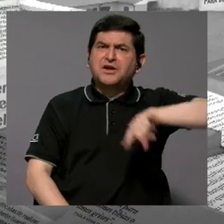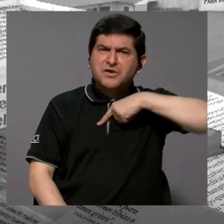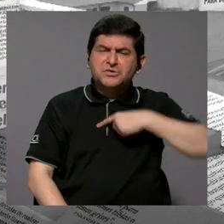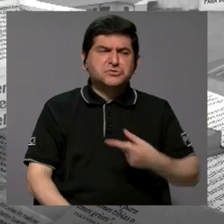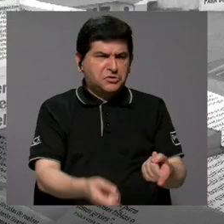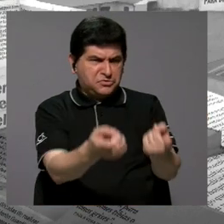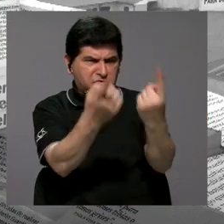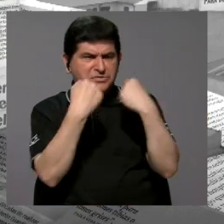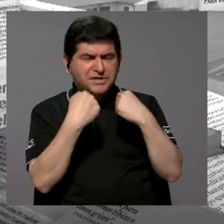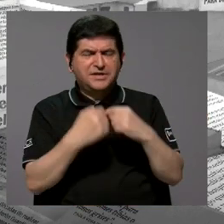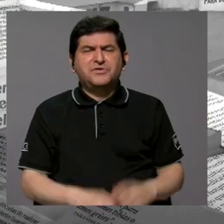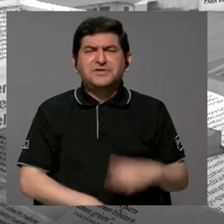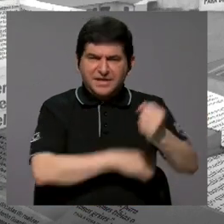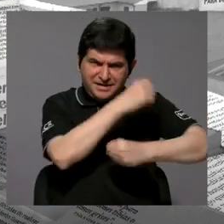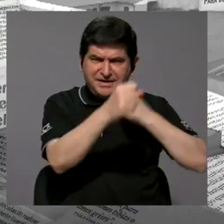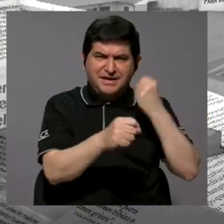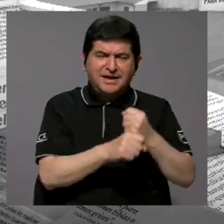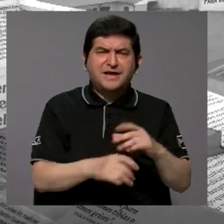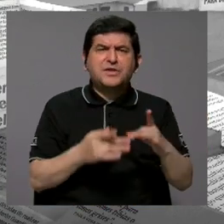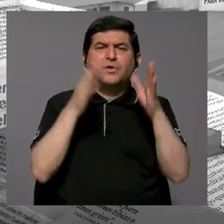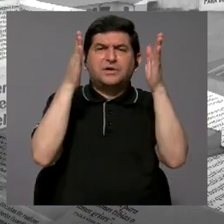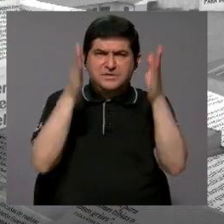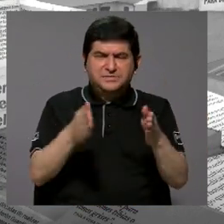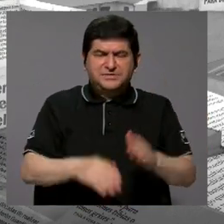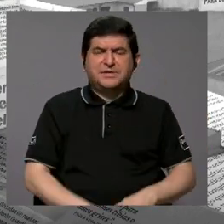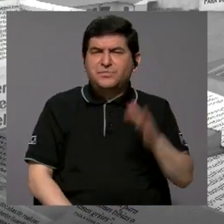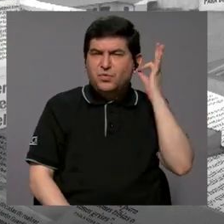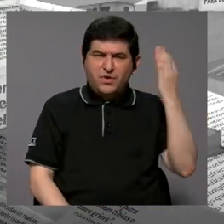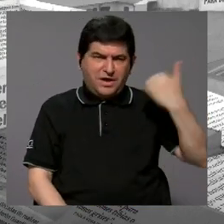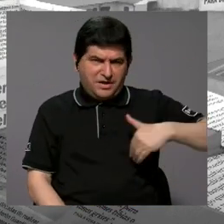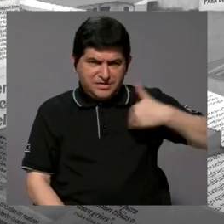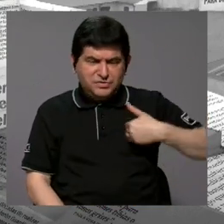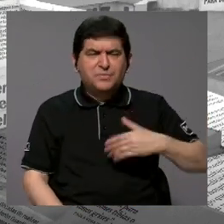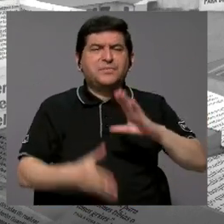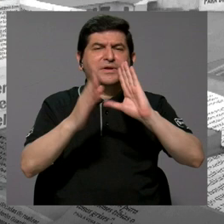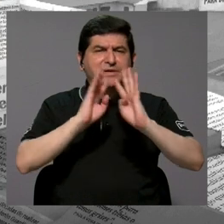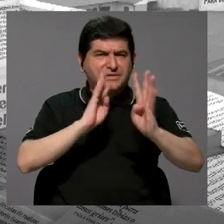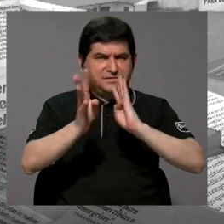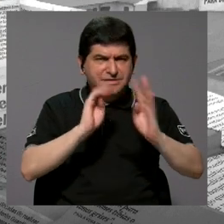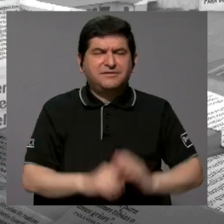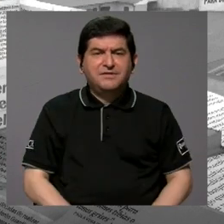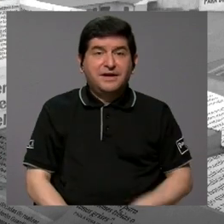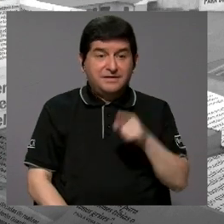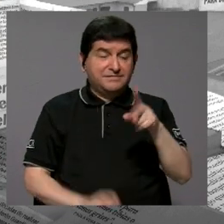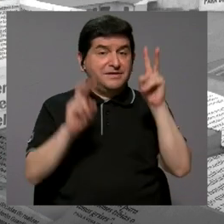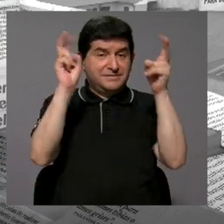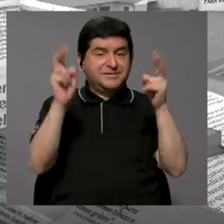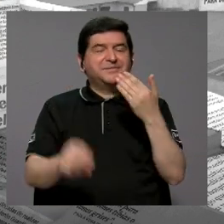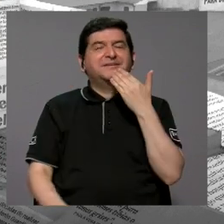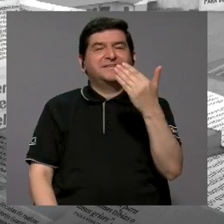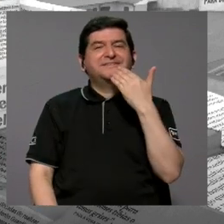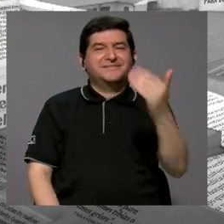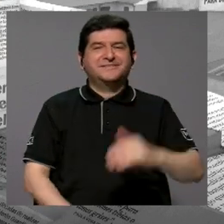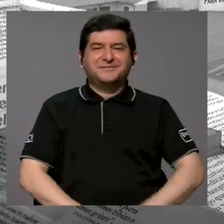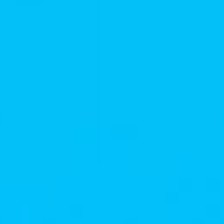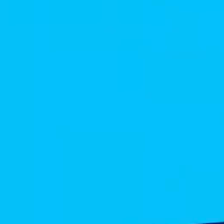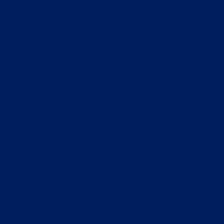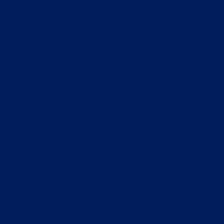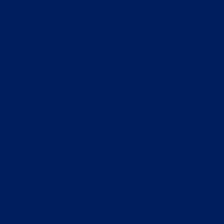trayendo a lo largo del año más expertos y expertas para que nos conversen del mismo. Gracias.